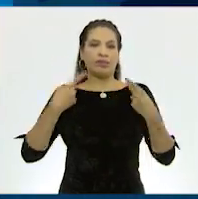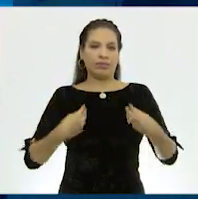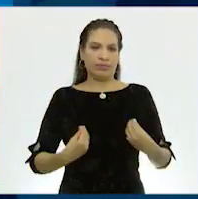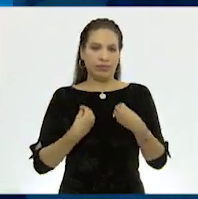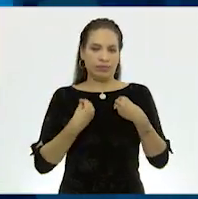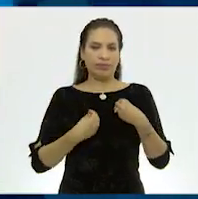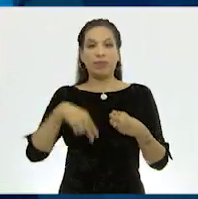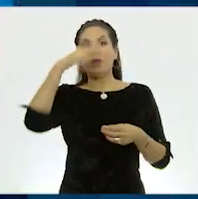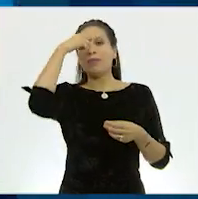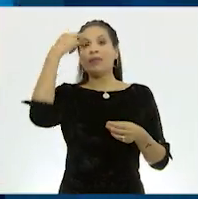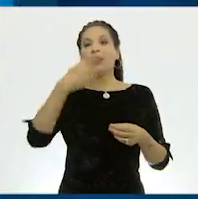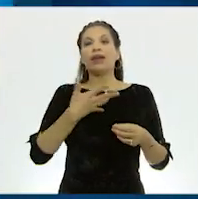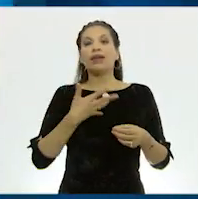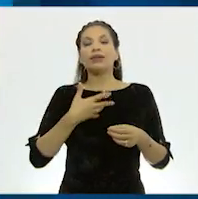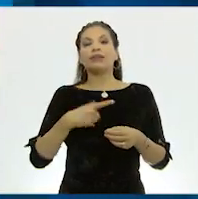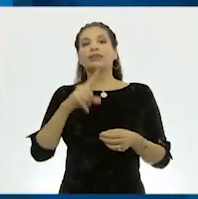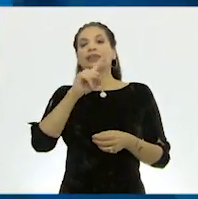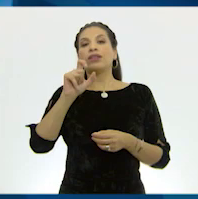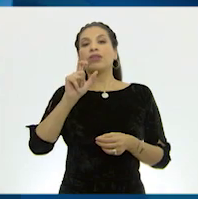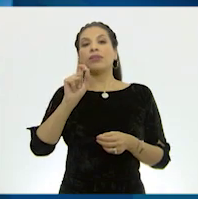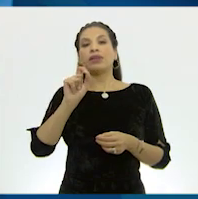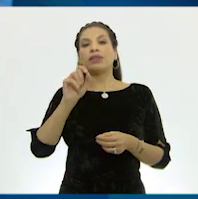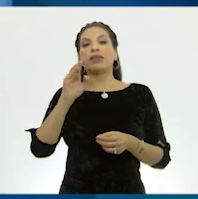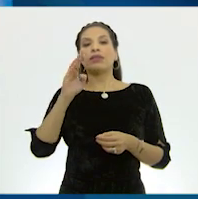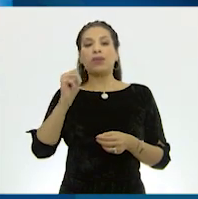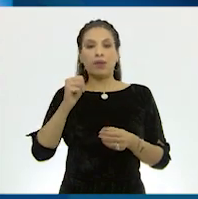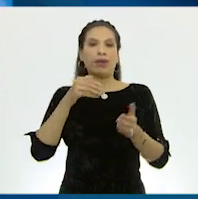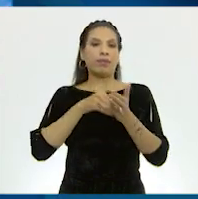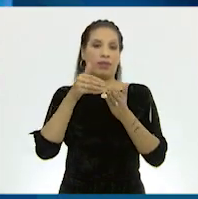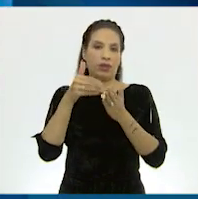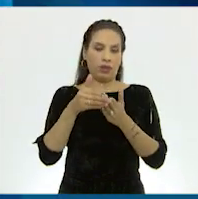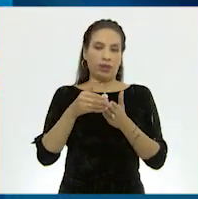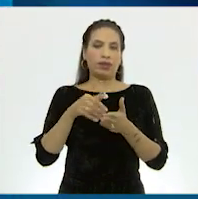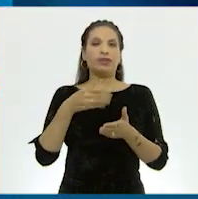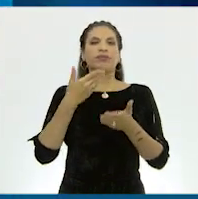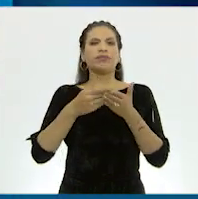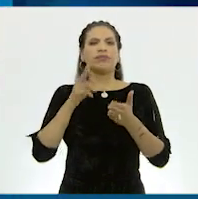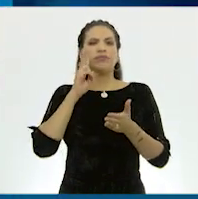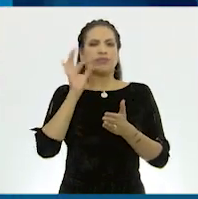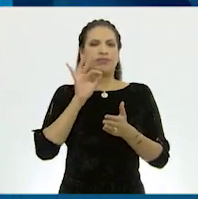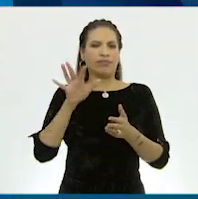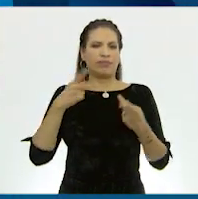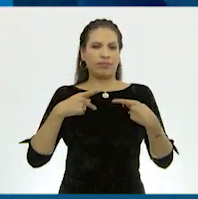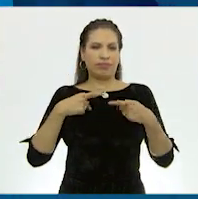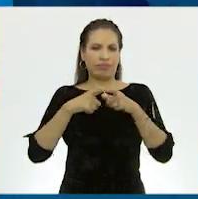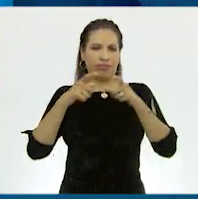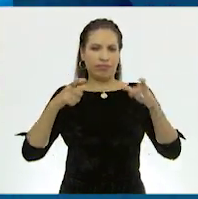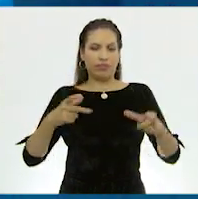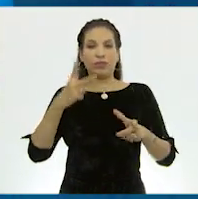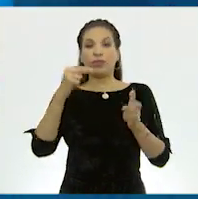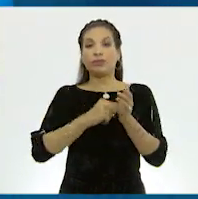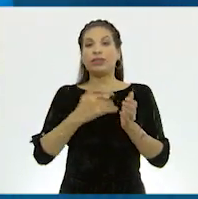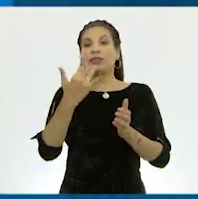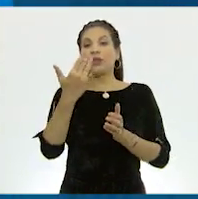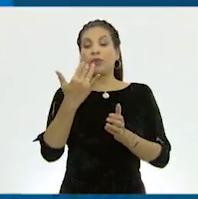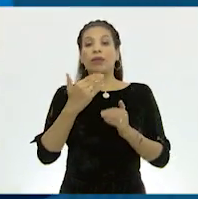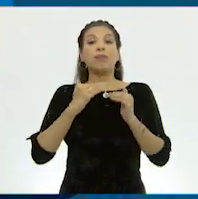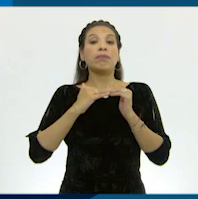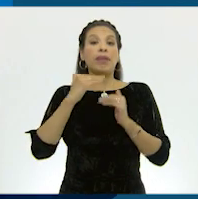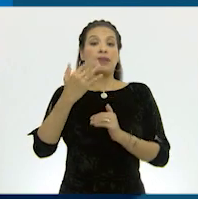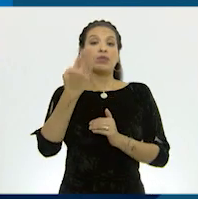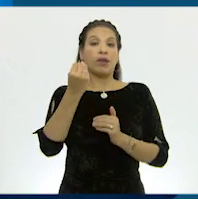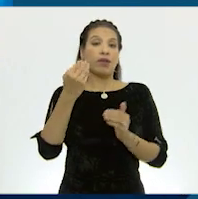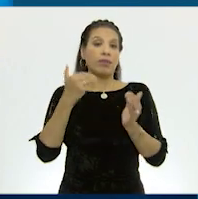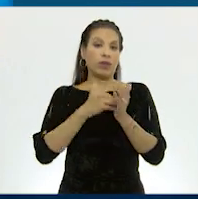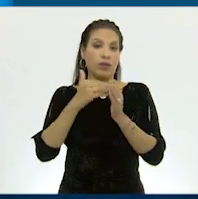México tenía arriba de 129 millones. Según las proyecciones de población, para 2050 habrá más de